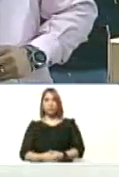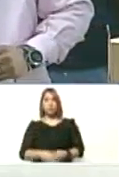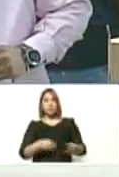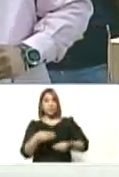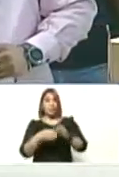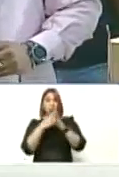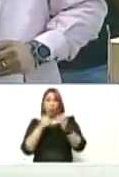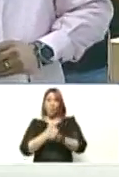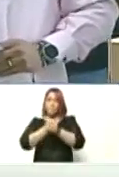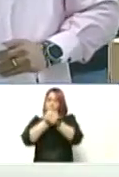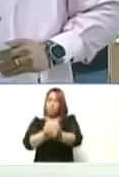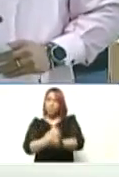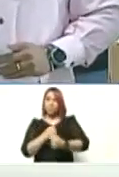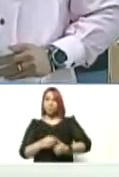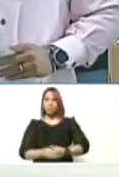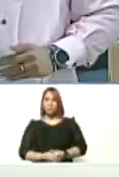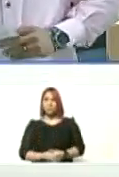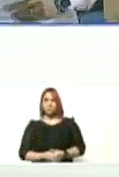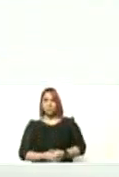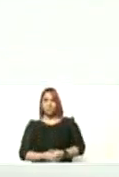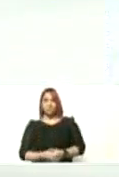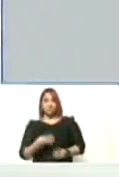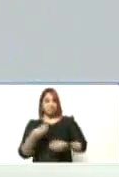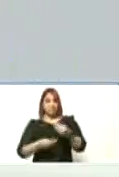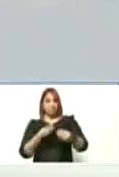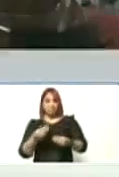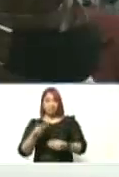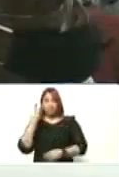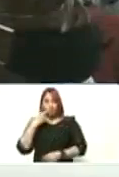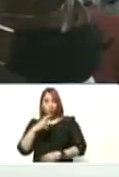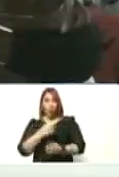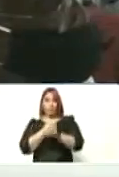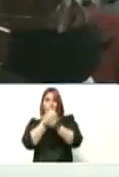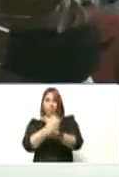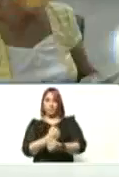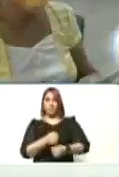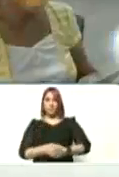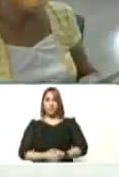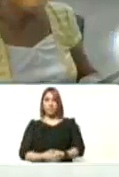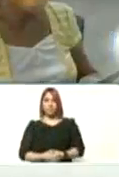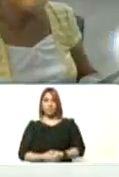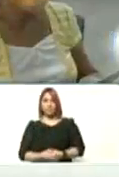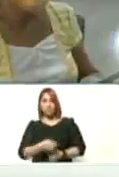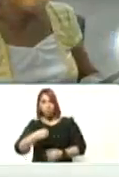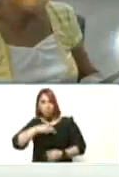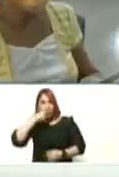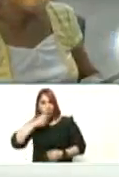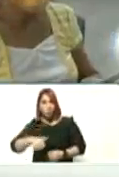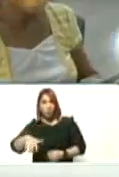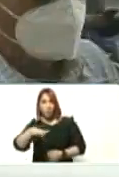todo con amor hacer todo por amor a nuestro pueblo